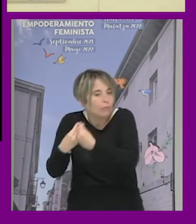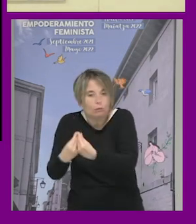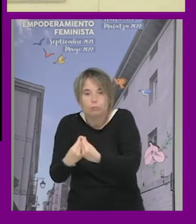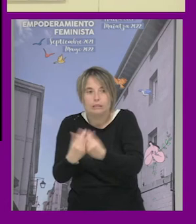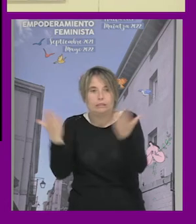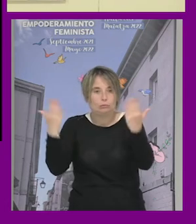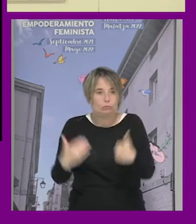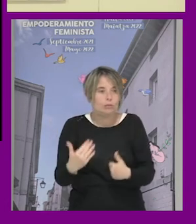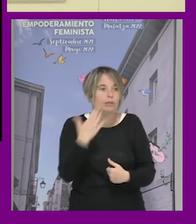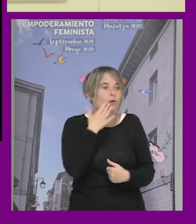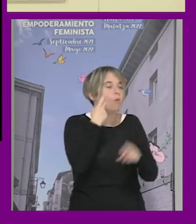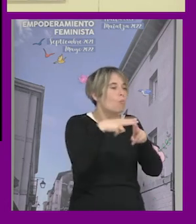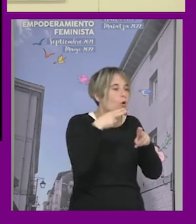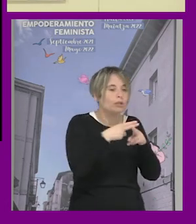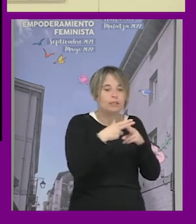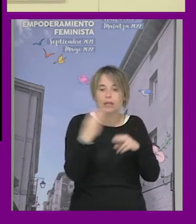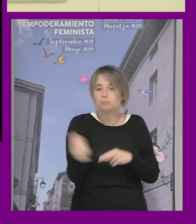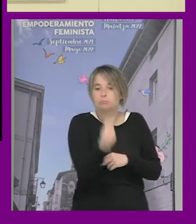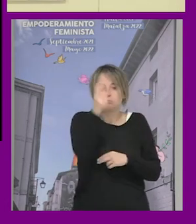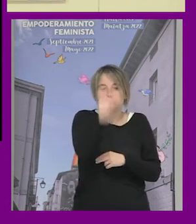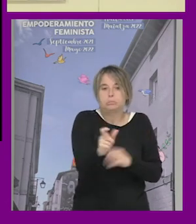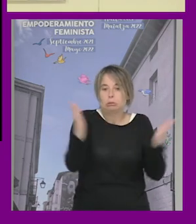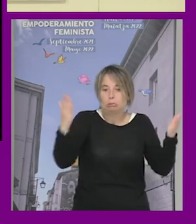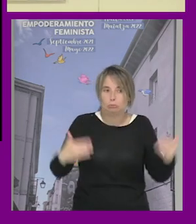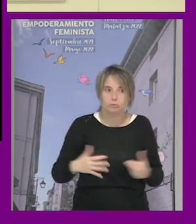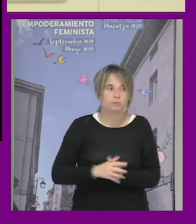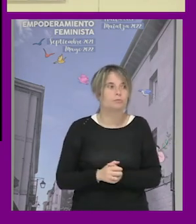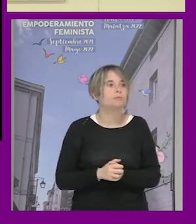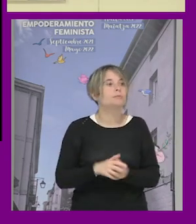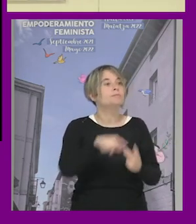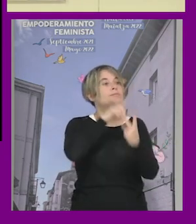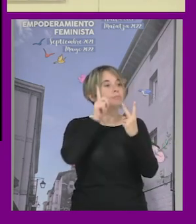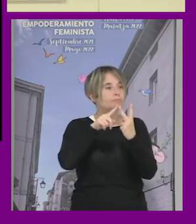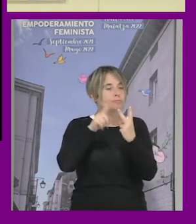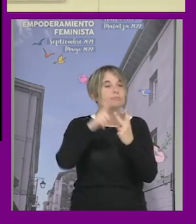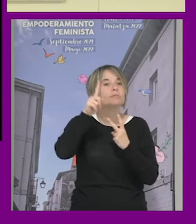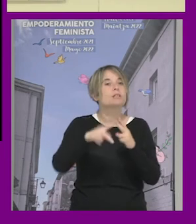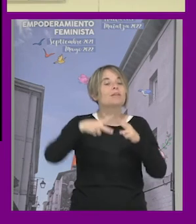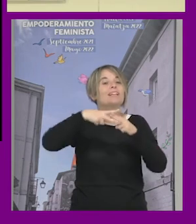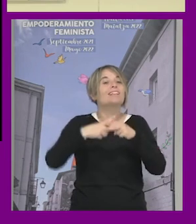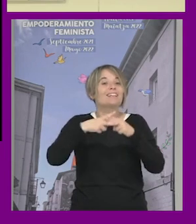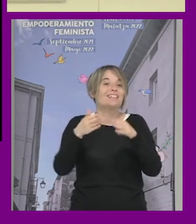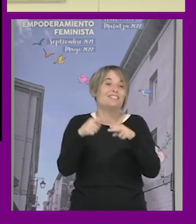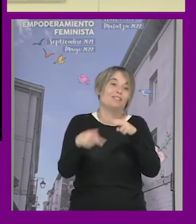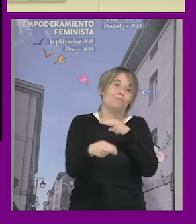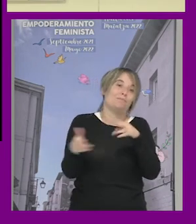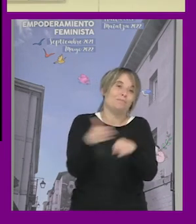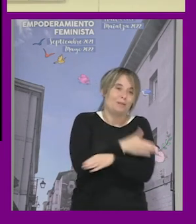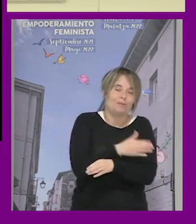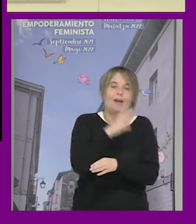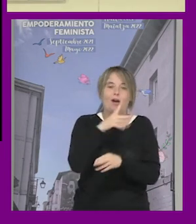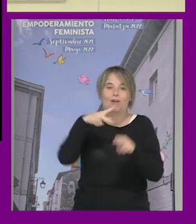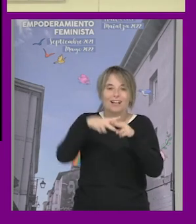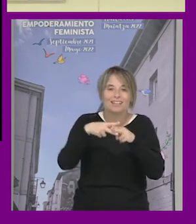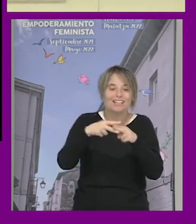necesiten ni hay más políticas pensadas para ellas ¿no? y otra dimensión es los talleres de prevención estamos haciendo talleres de